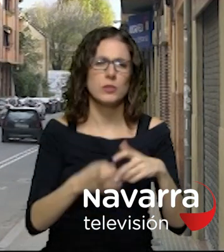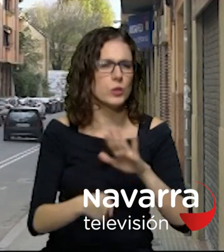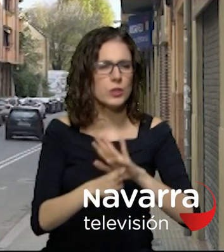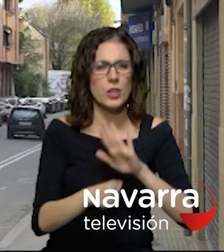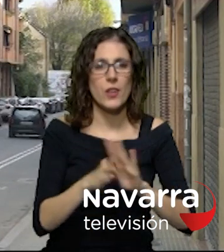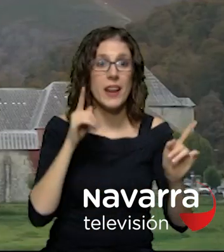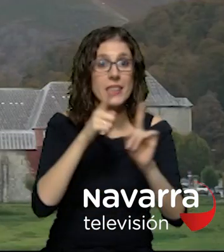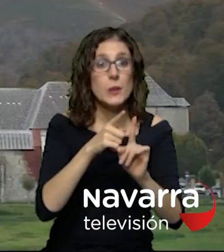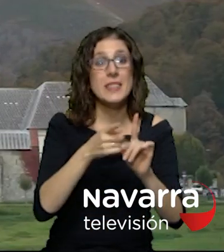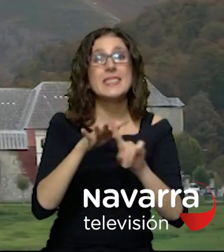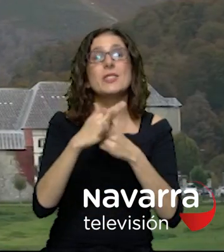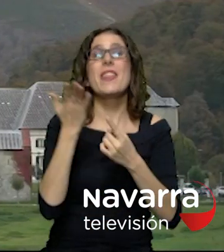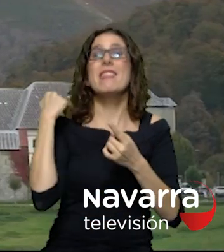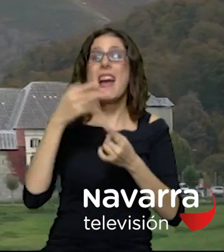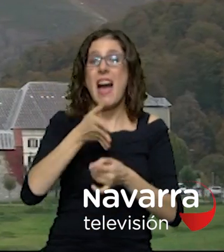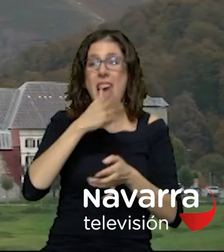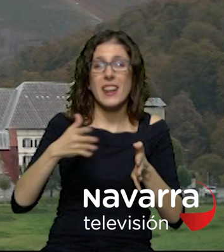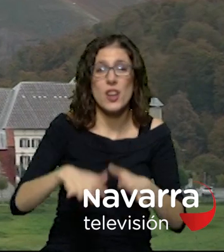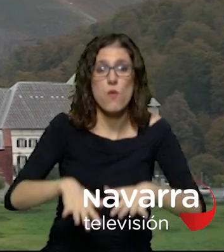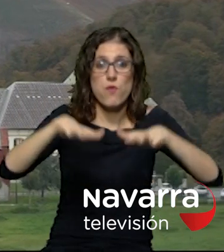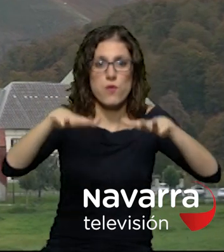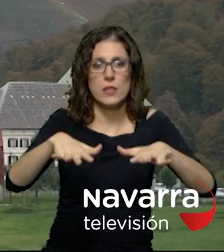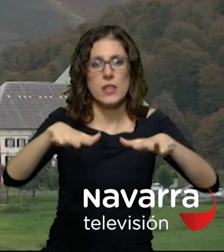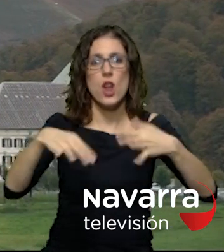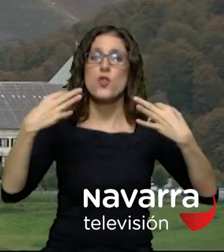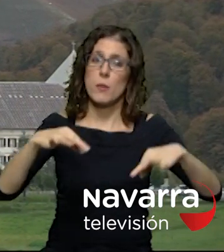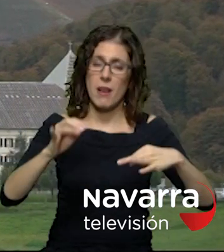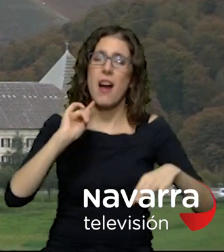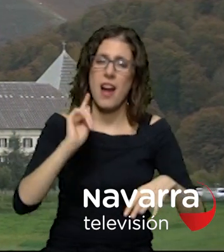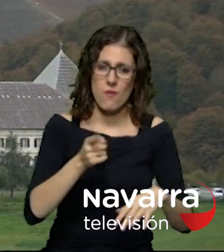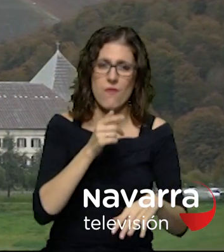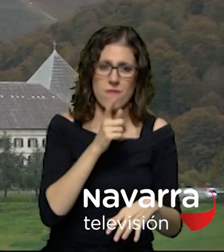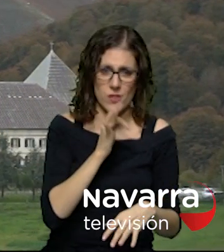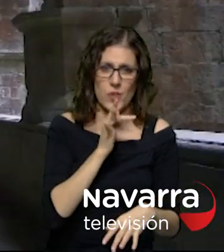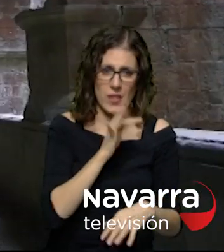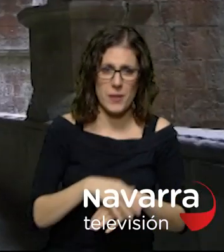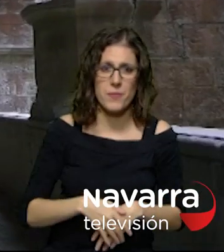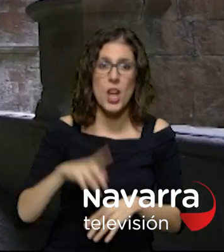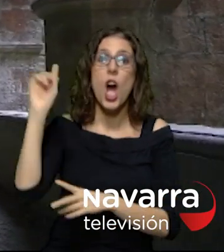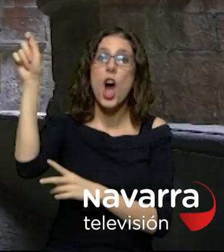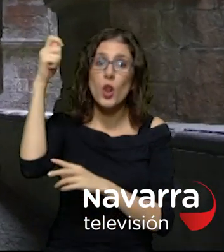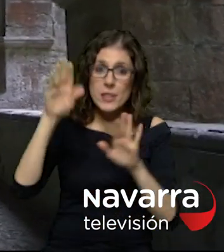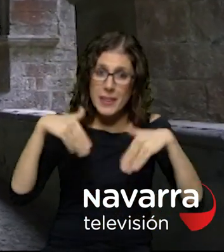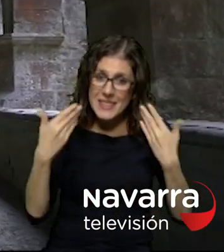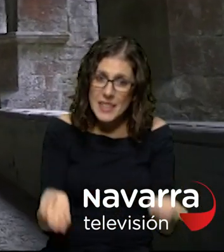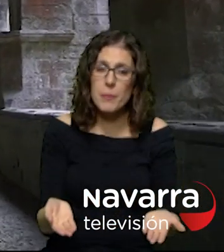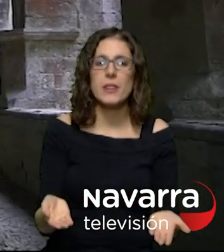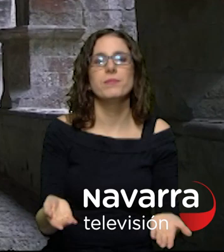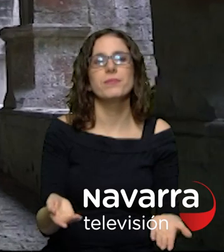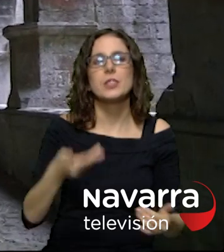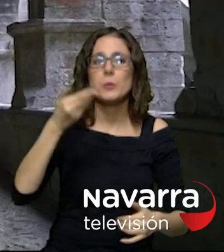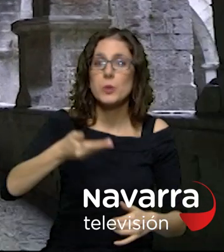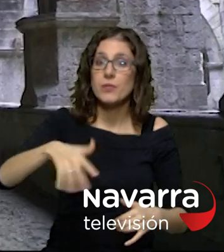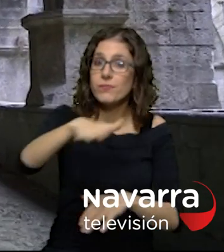ante aquella riada Roncesvalles también es candidata por luchar contra la despoblación rural Haciendo de su localidad uno de los lugares